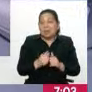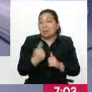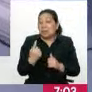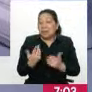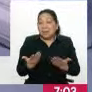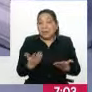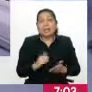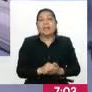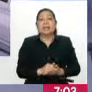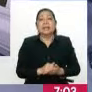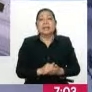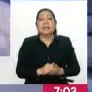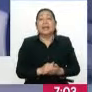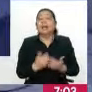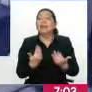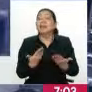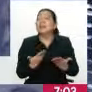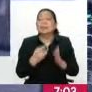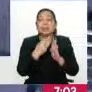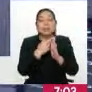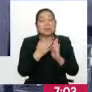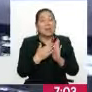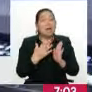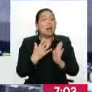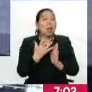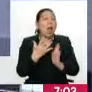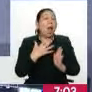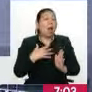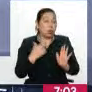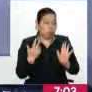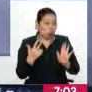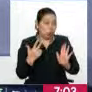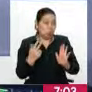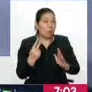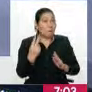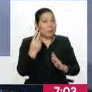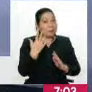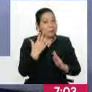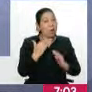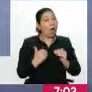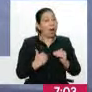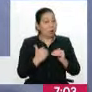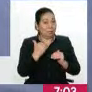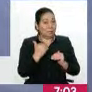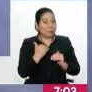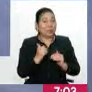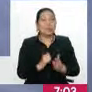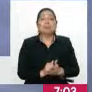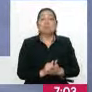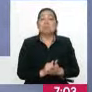de ellos es tener mínimo de edad de 18 a 25 años,